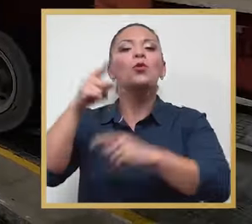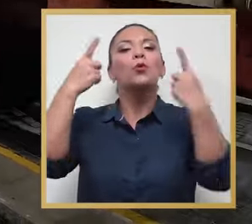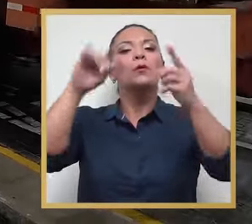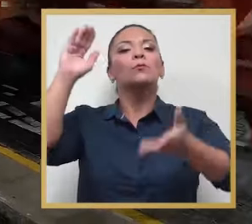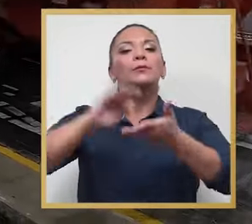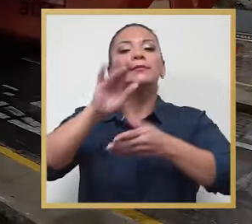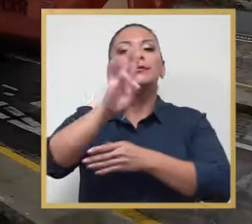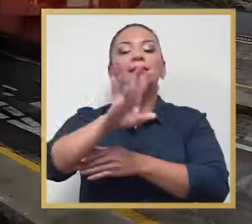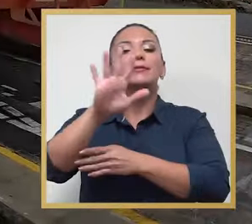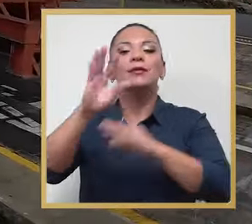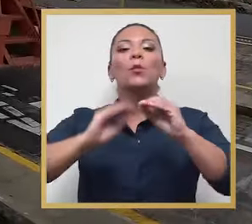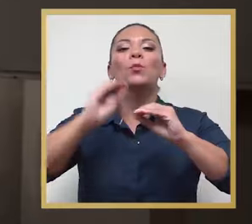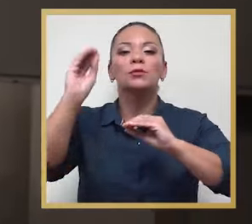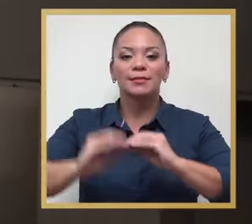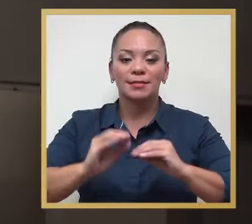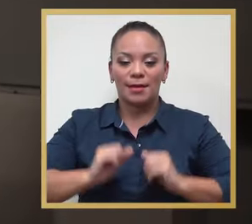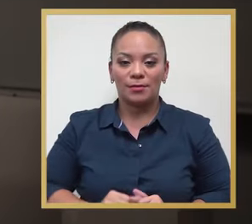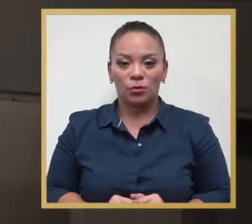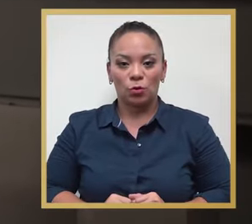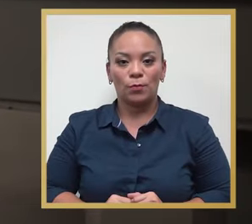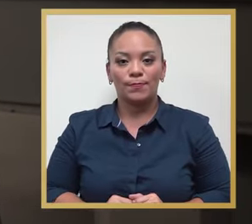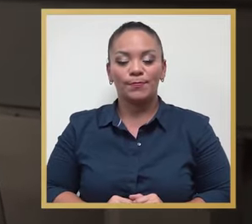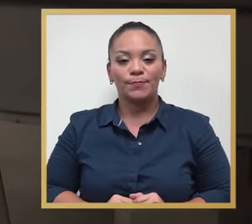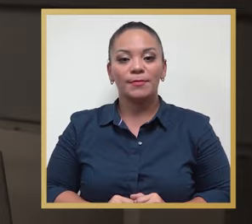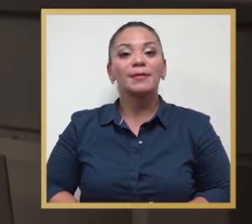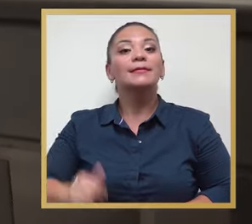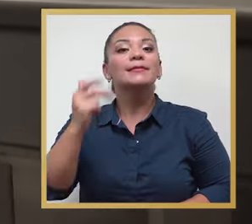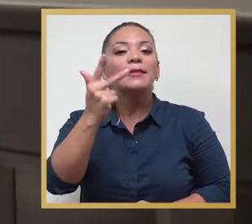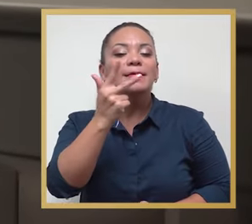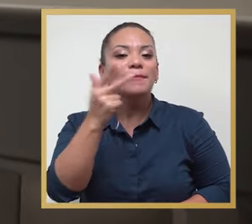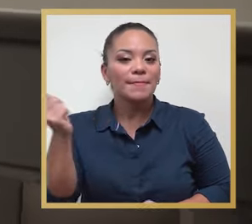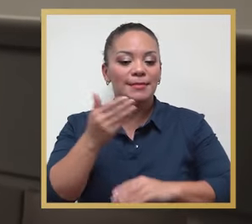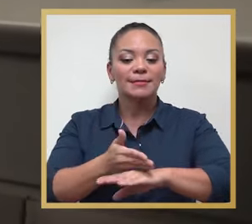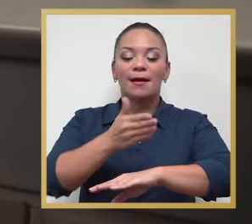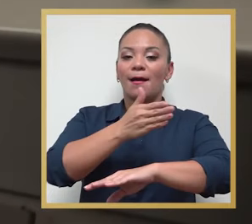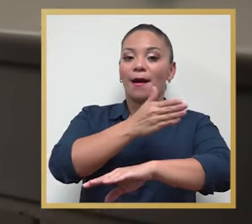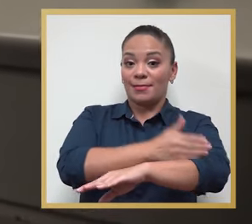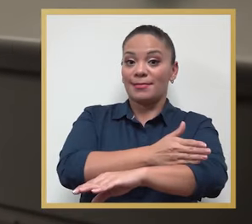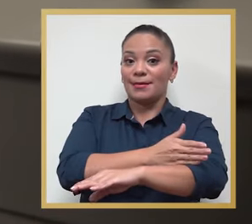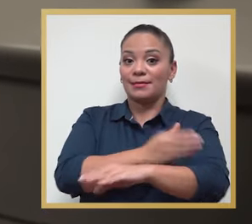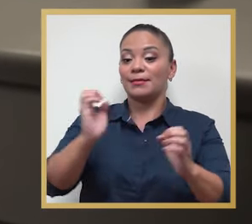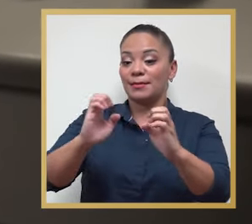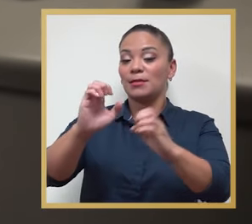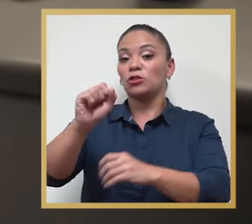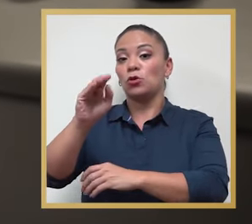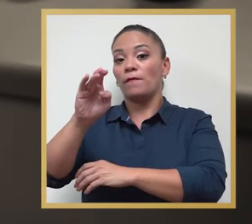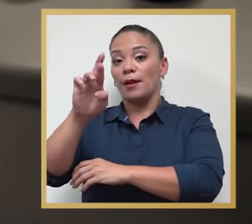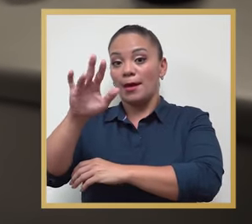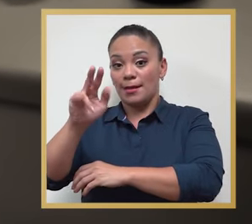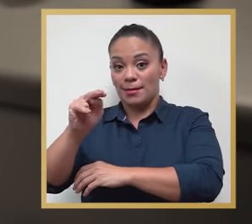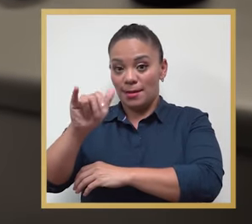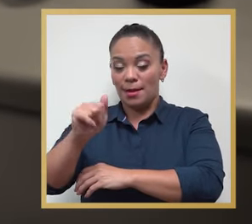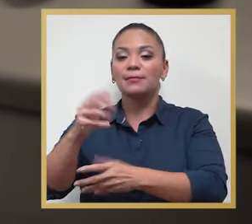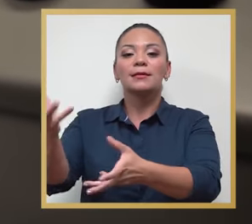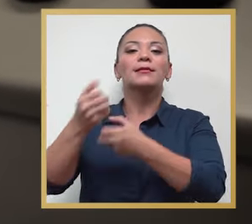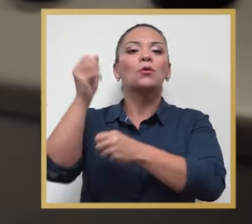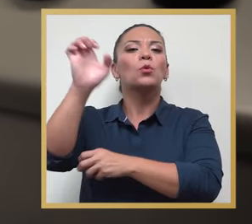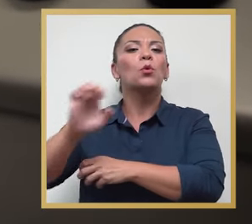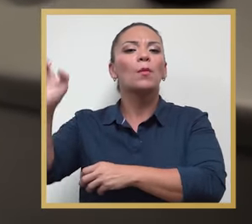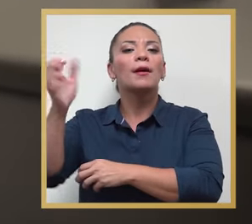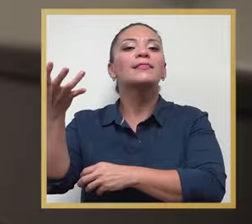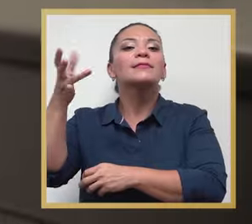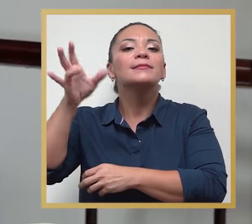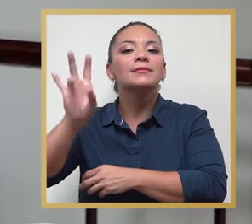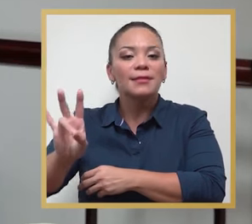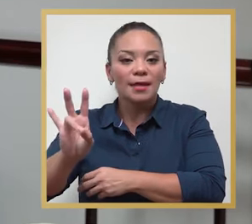75%. En los tres meses previos a Soberanía, se incautaron en Europa 17